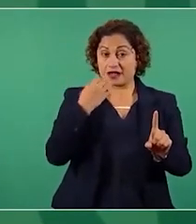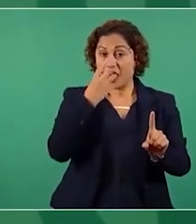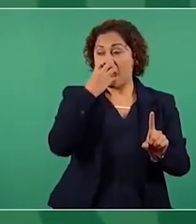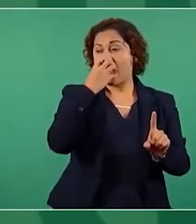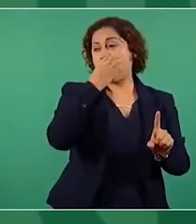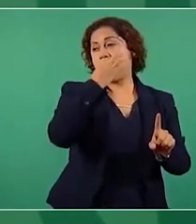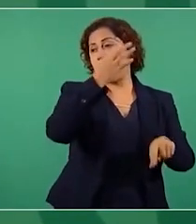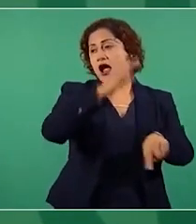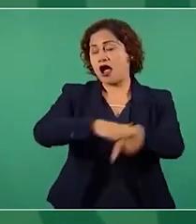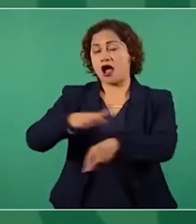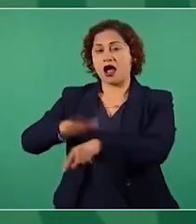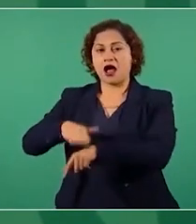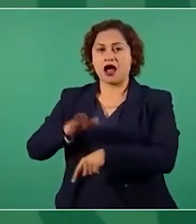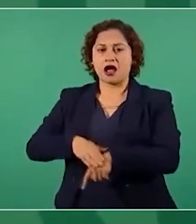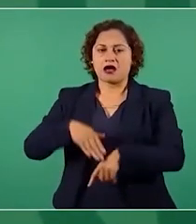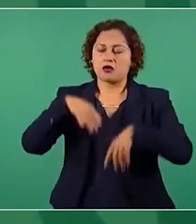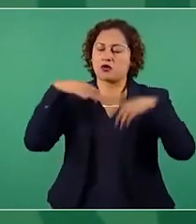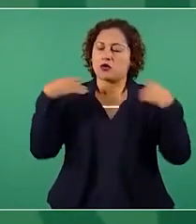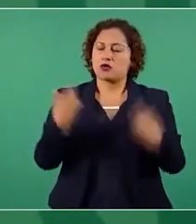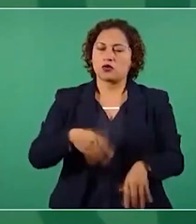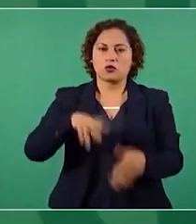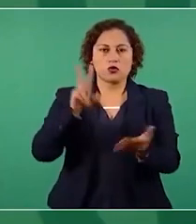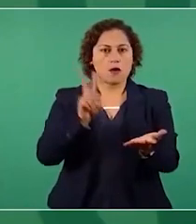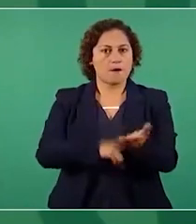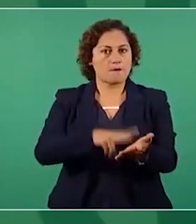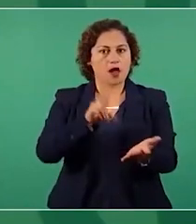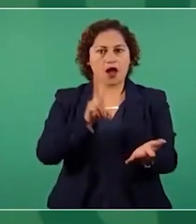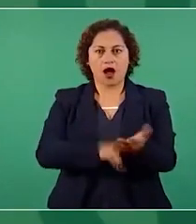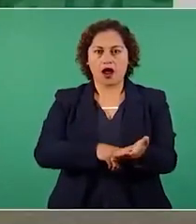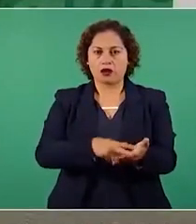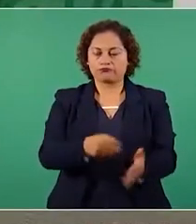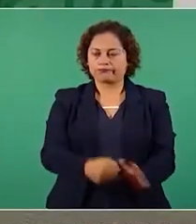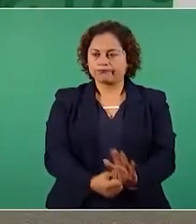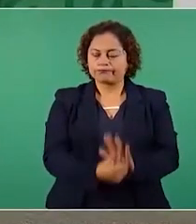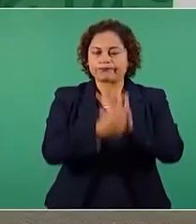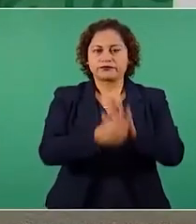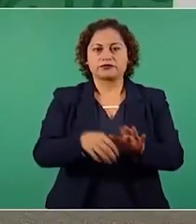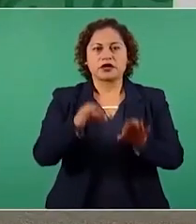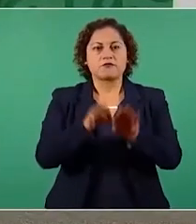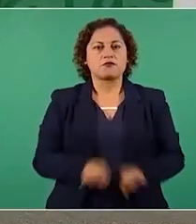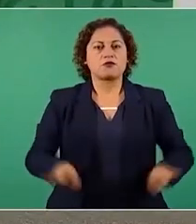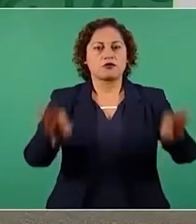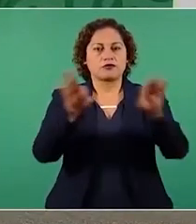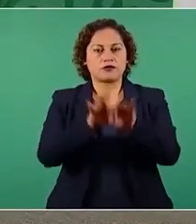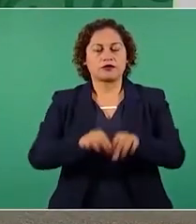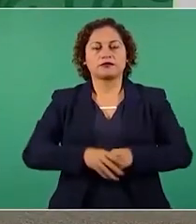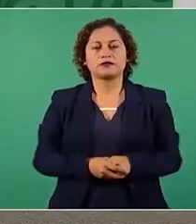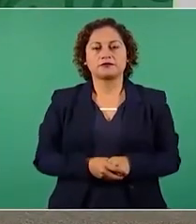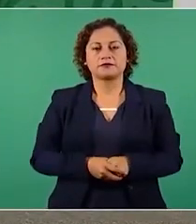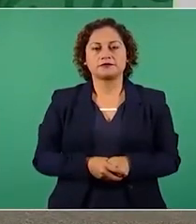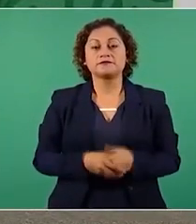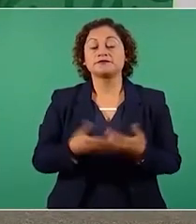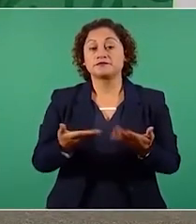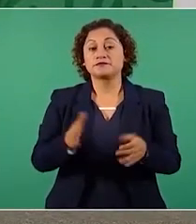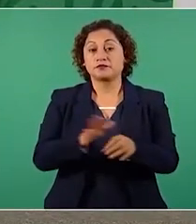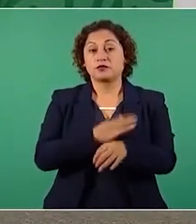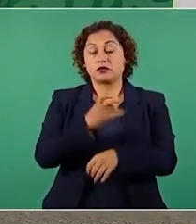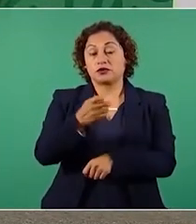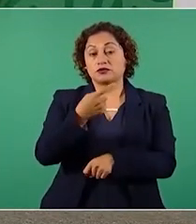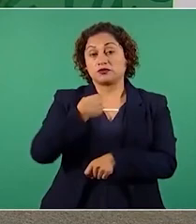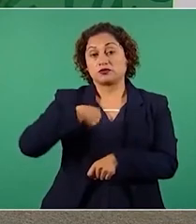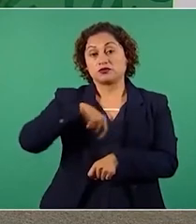Estamos viendo cómo lo vamos a conmemorar,